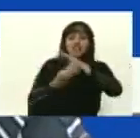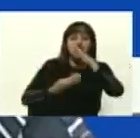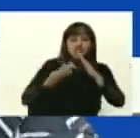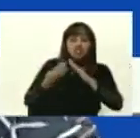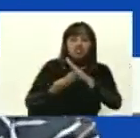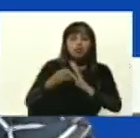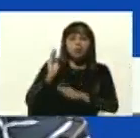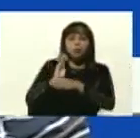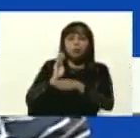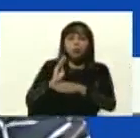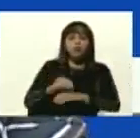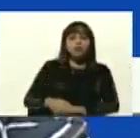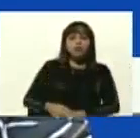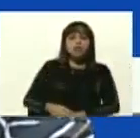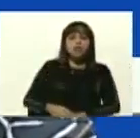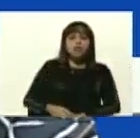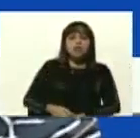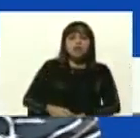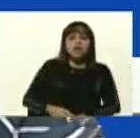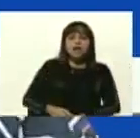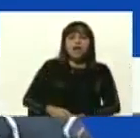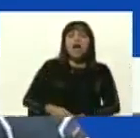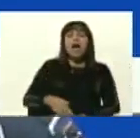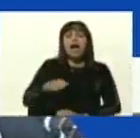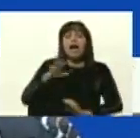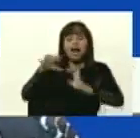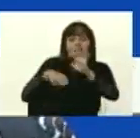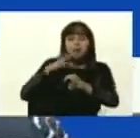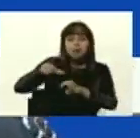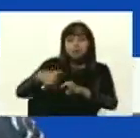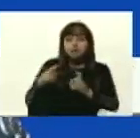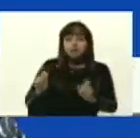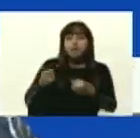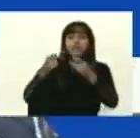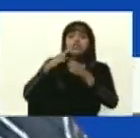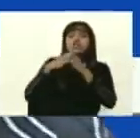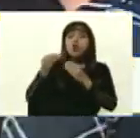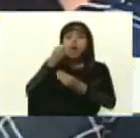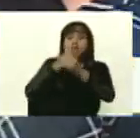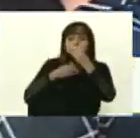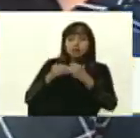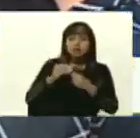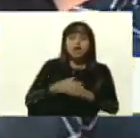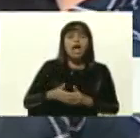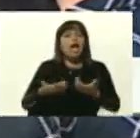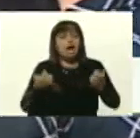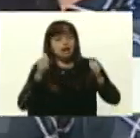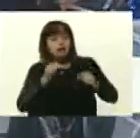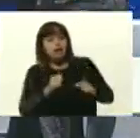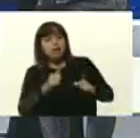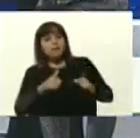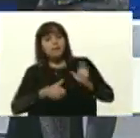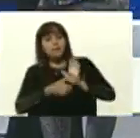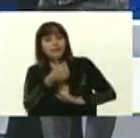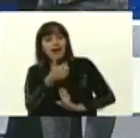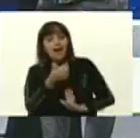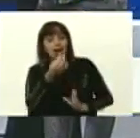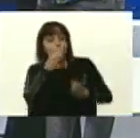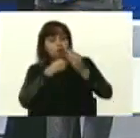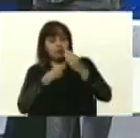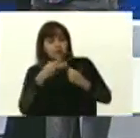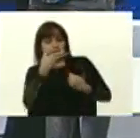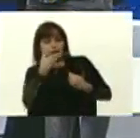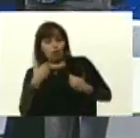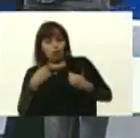animal puede aprovechar cada microgramo del componente que se encuentra en ese bloque. Mayor aprovechamiento de los nutrientes.